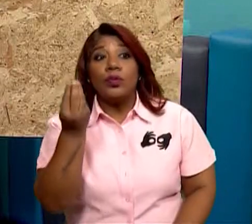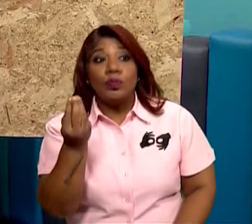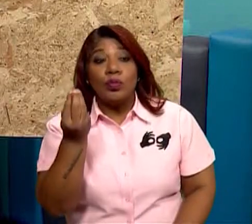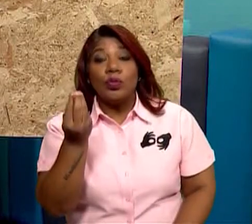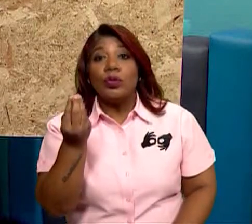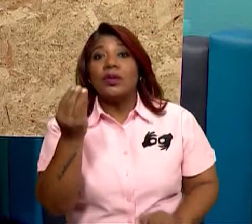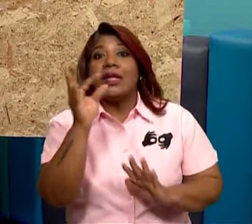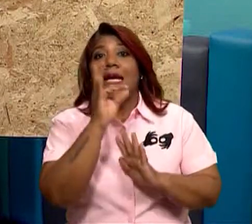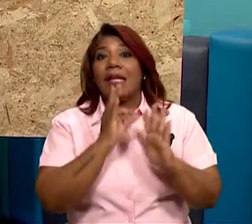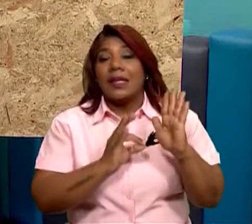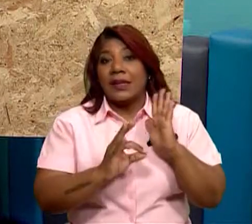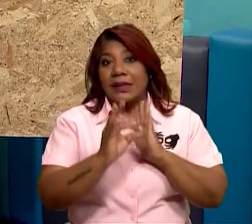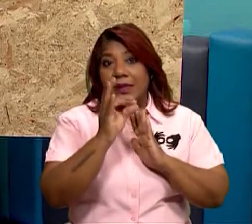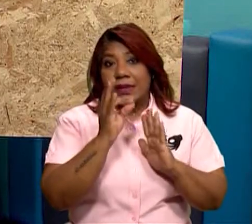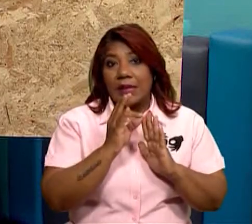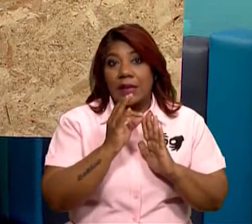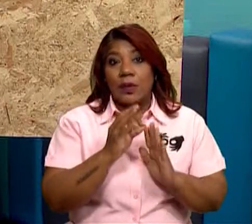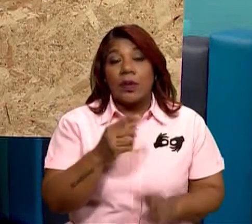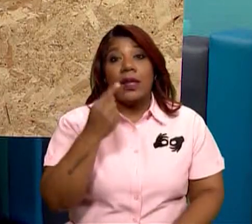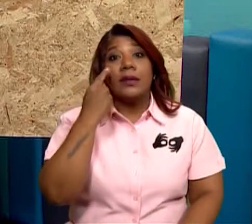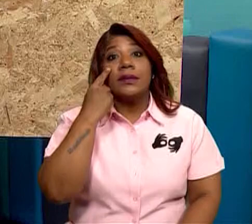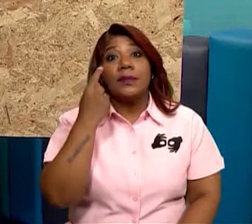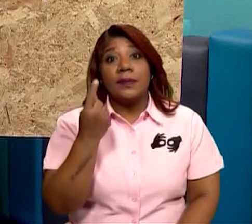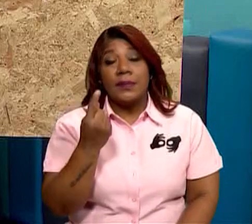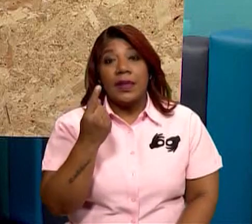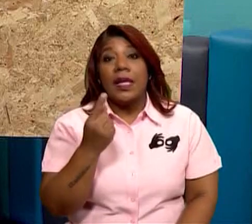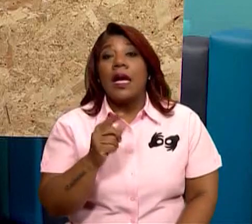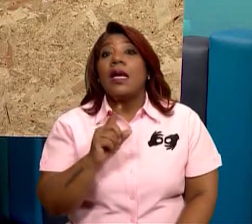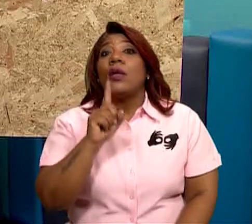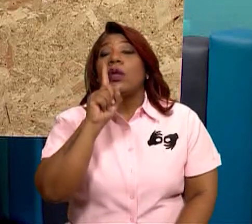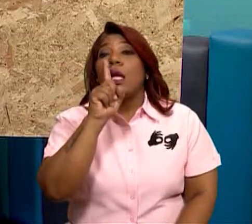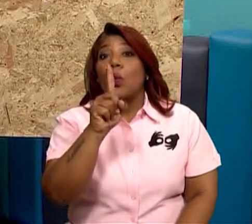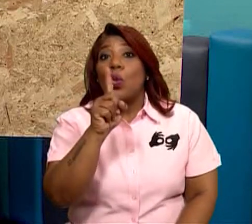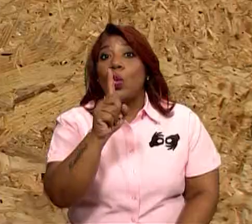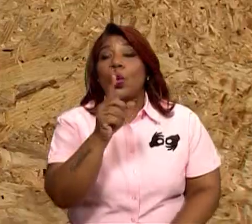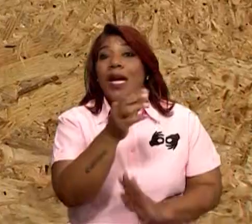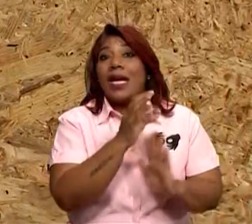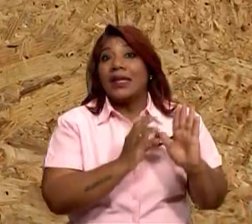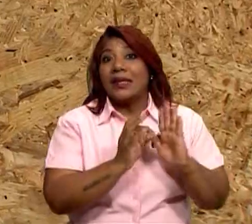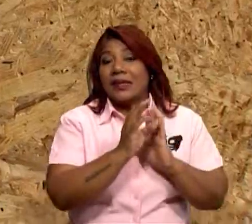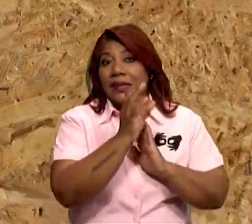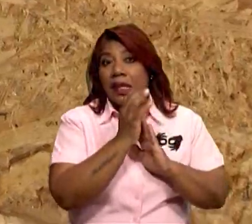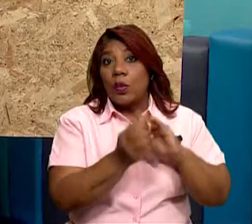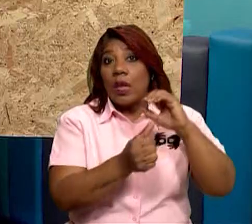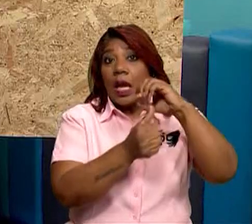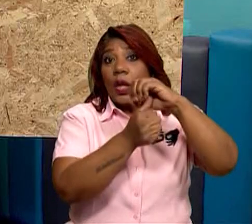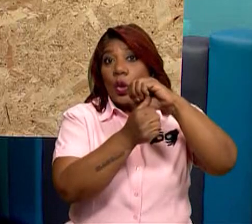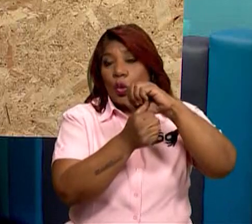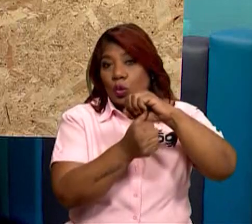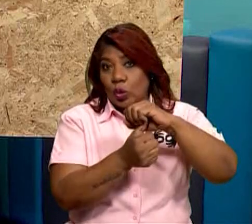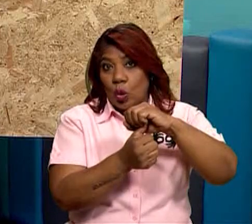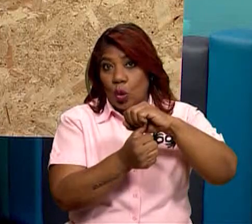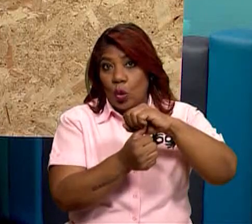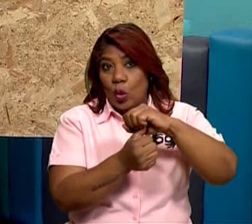cuáles son. Tenemos entonces aquí las, ¿qué son qué?